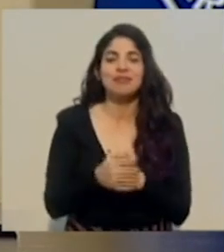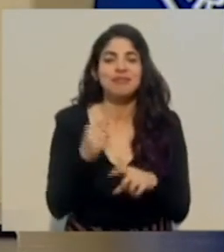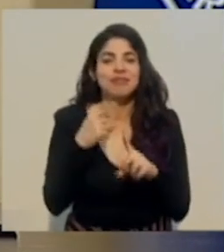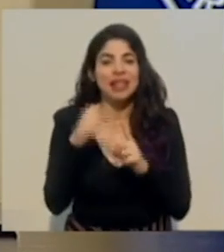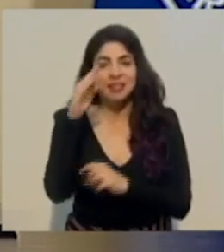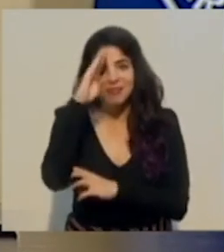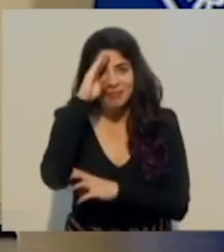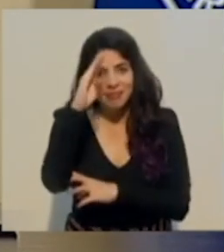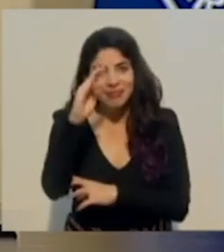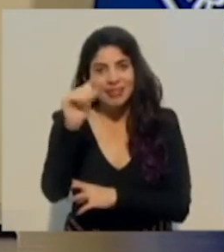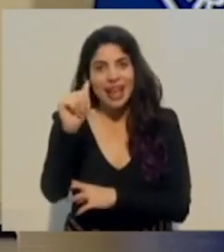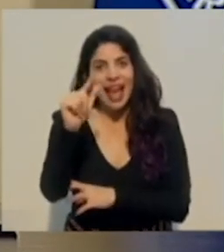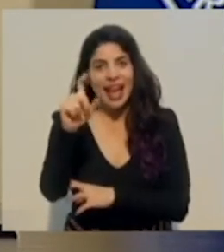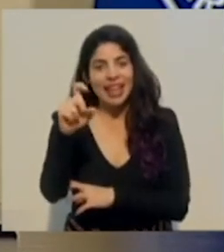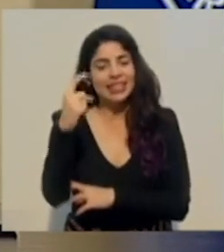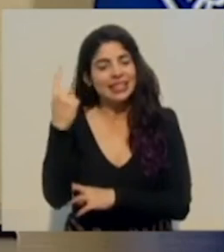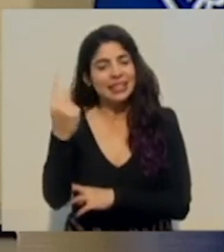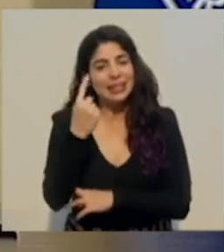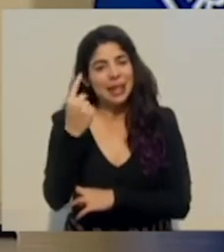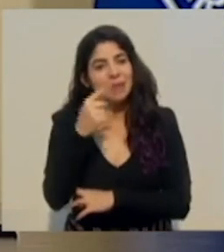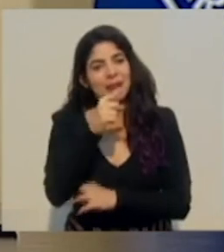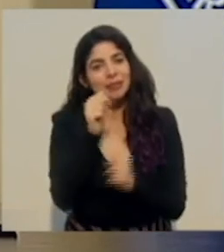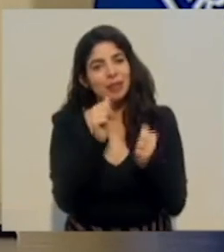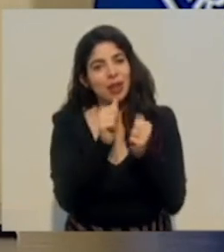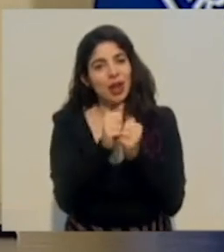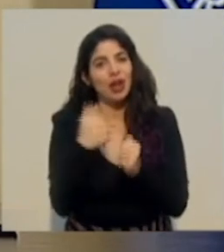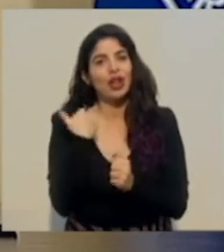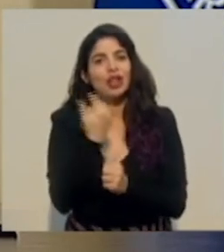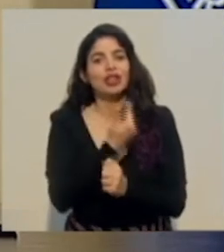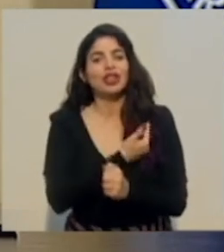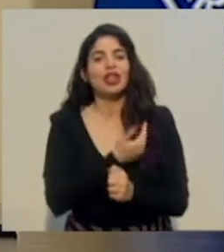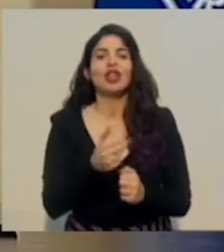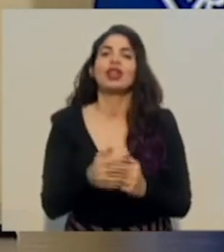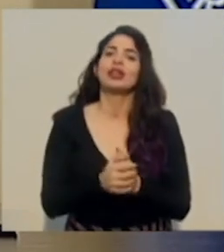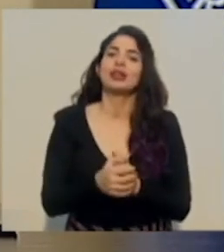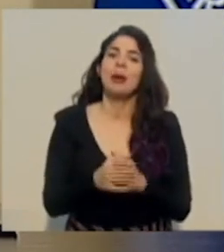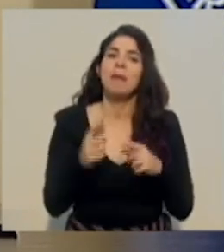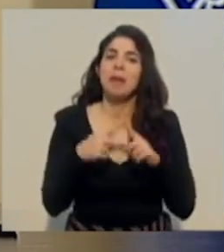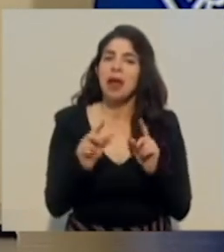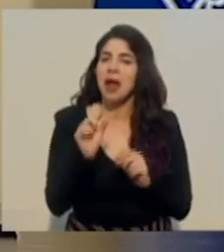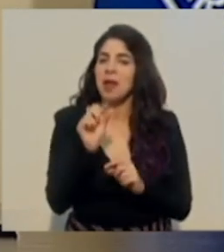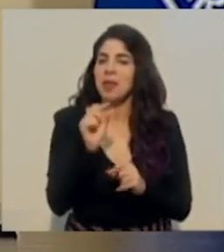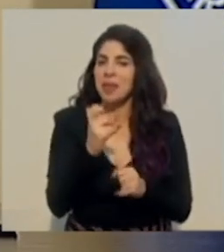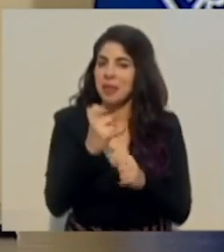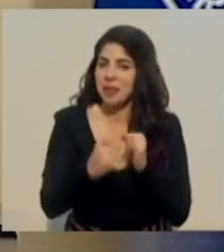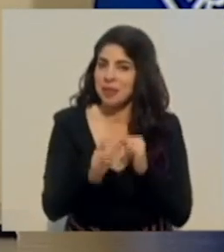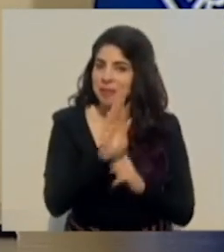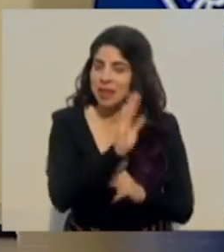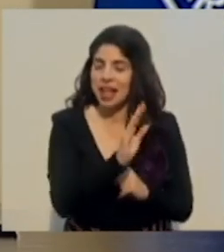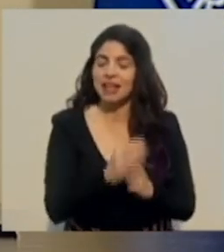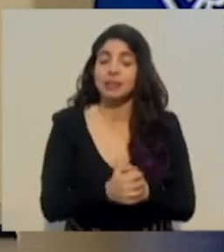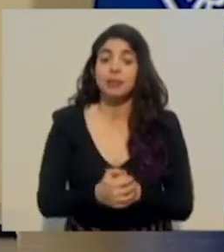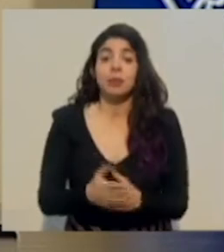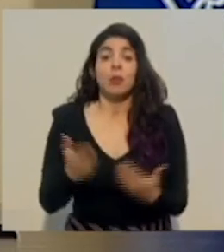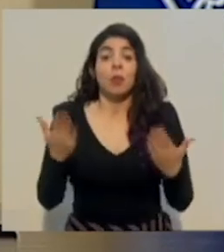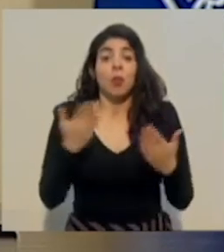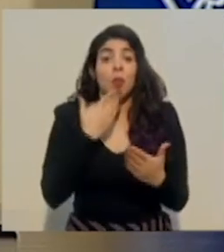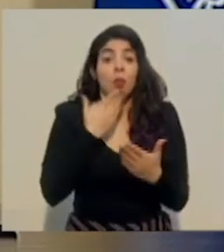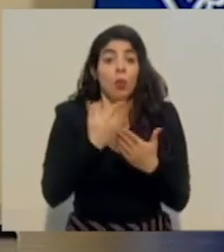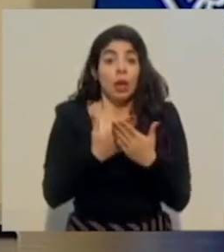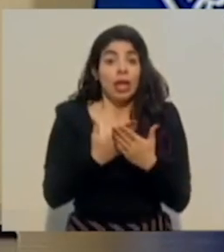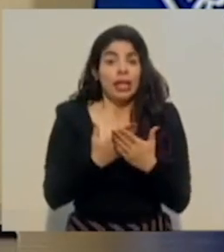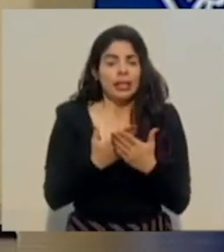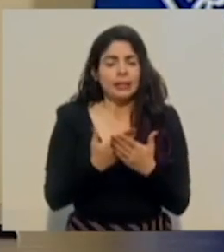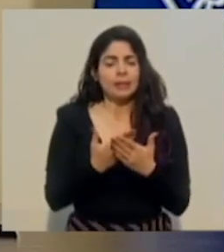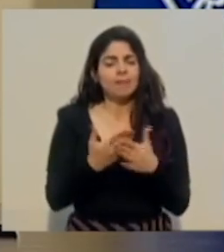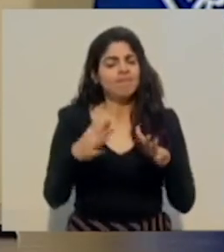siempre que está con nosotros, pero ya va terminando. Bueno, esto es un poco la